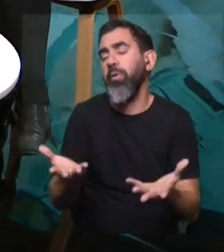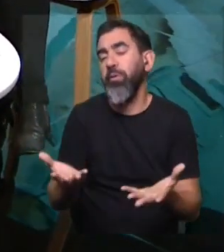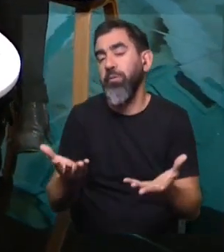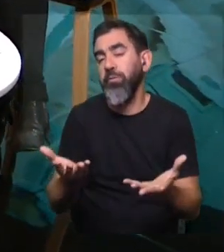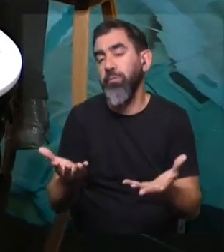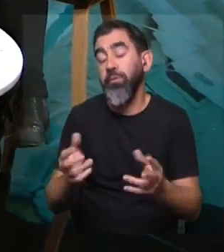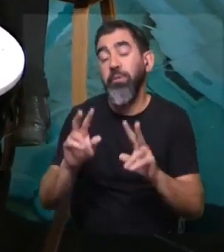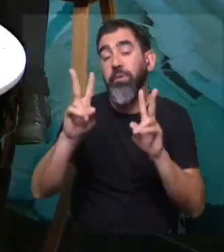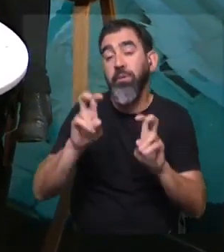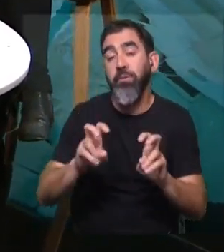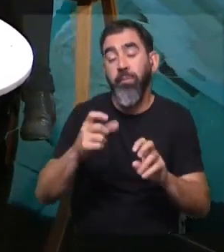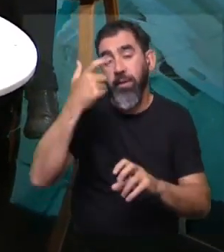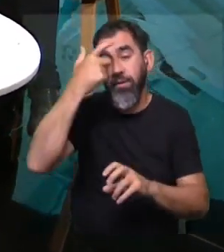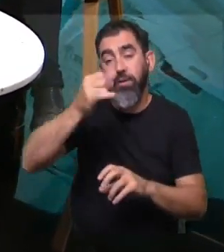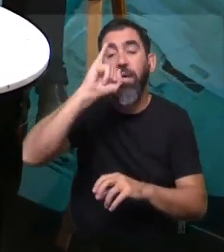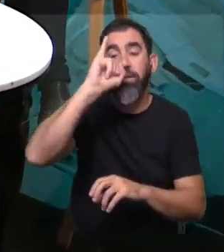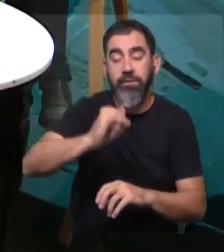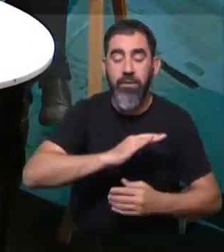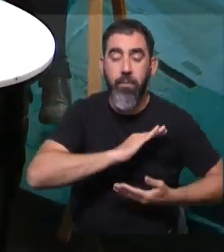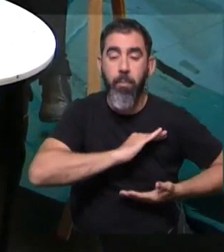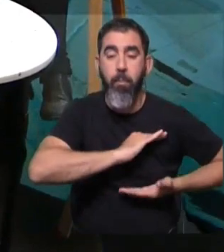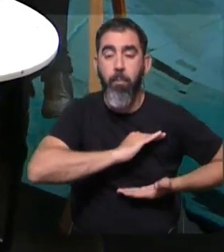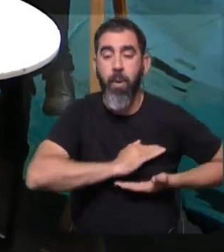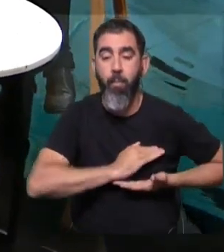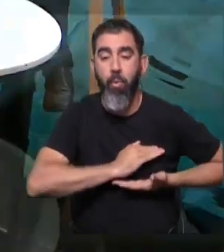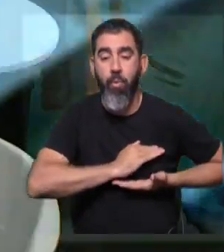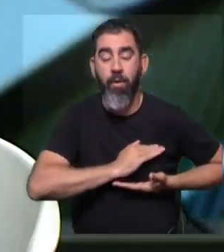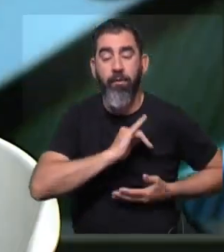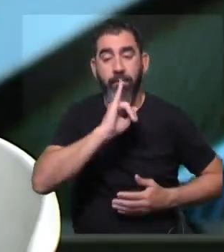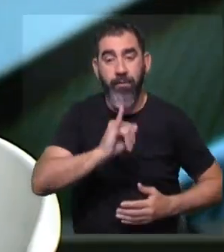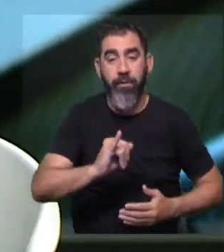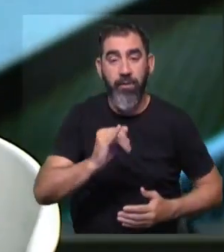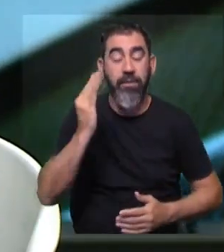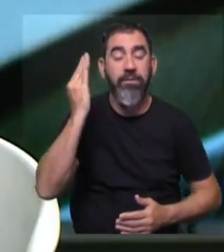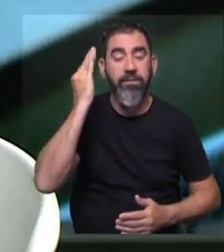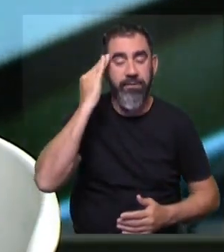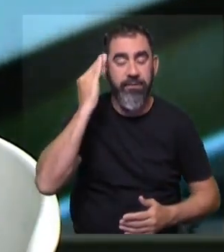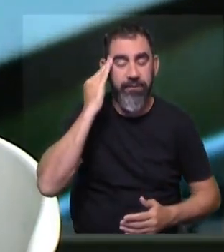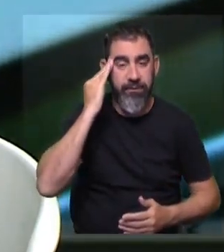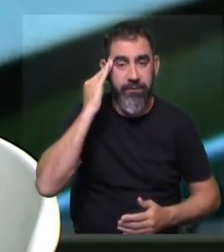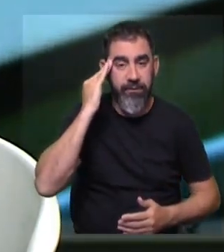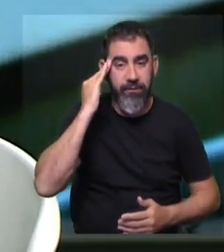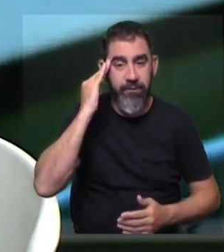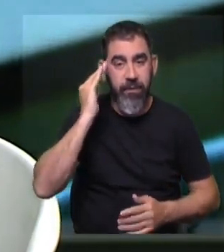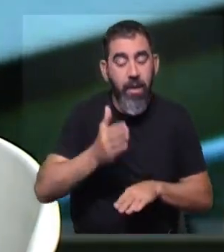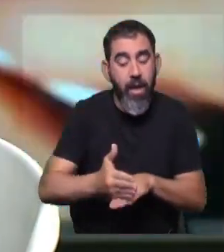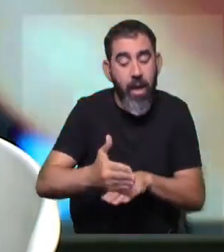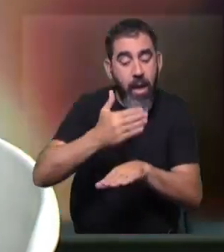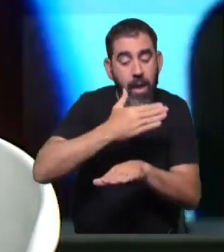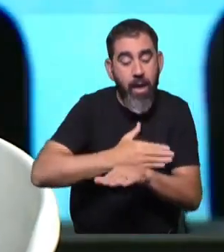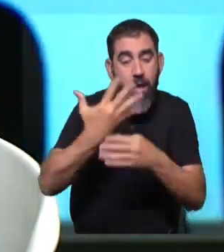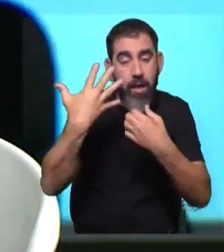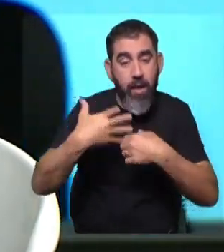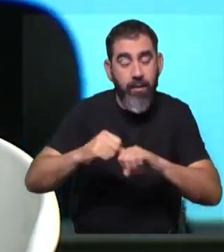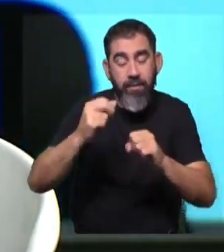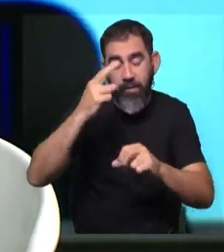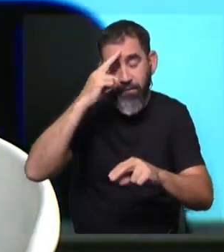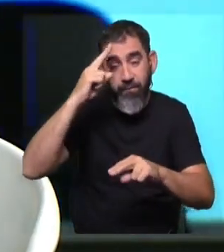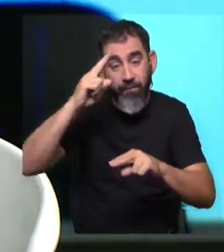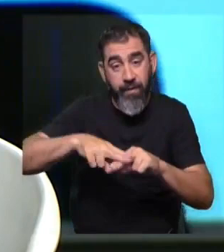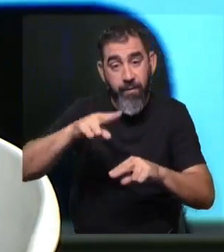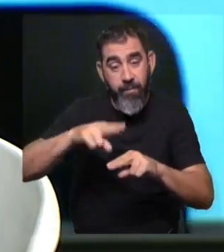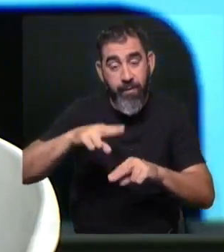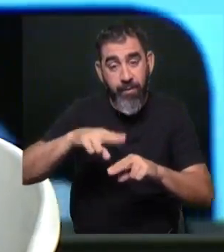Desde el punto de vista de la ciencia hay que decir, sí, mamografía sí. Se sabe que cuanto más temprano se detecte la enfermedad